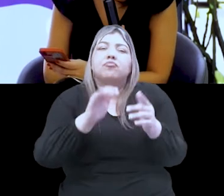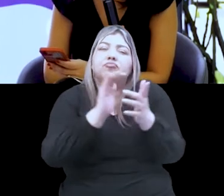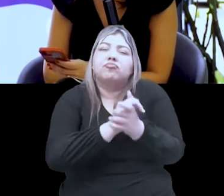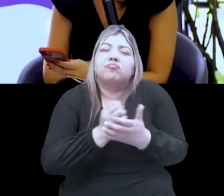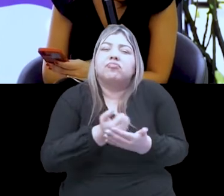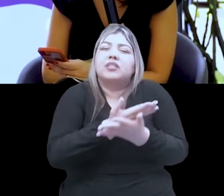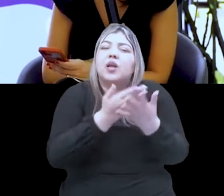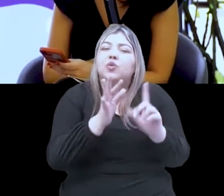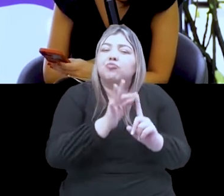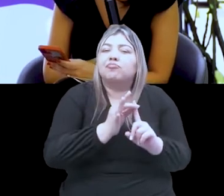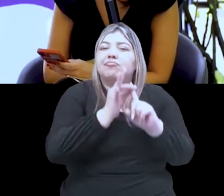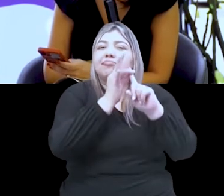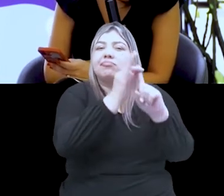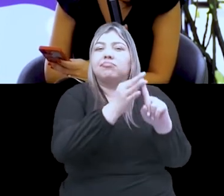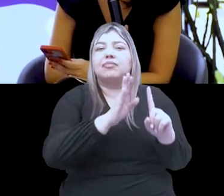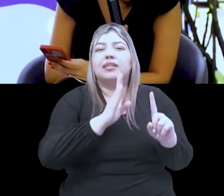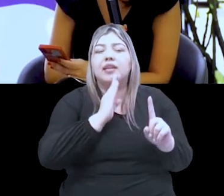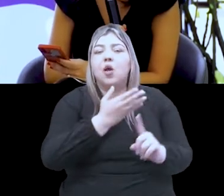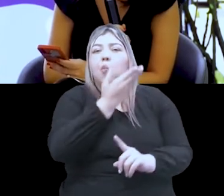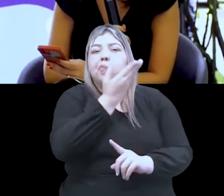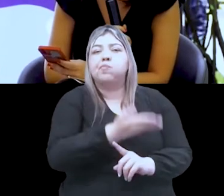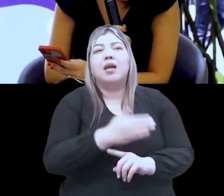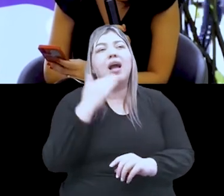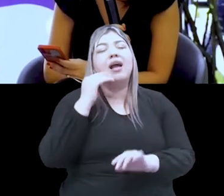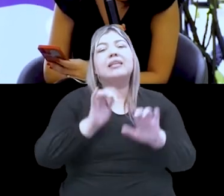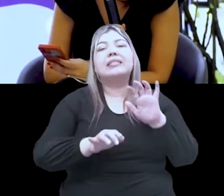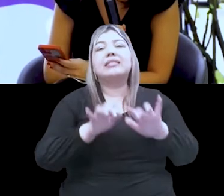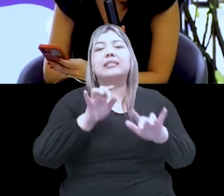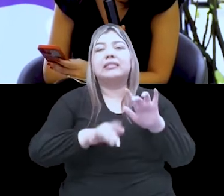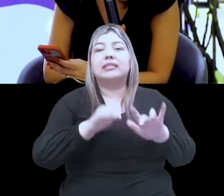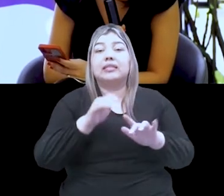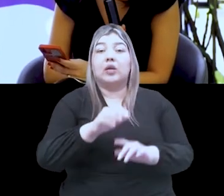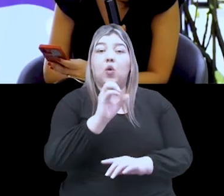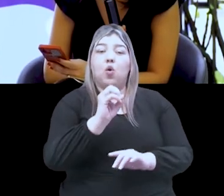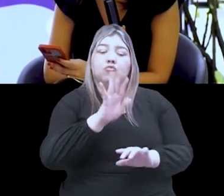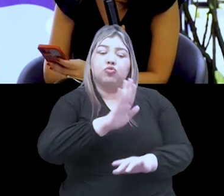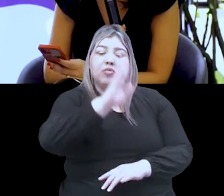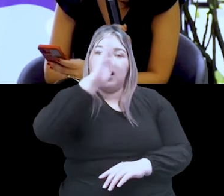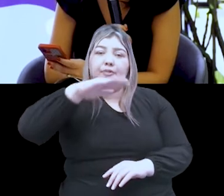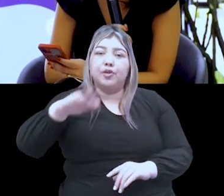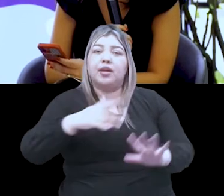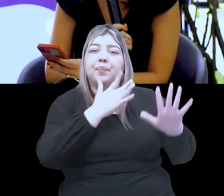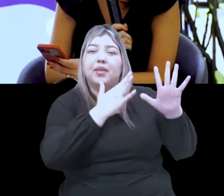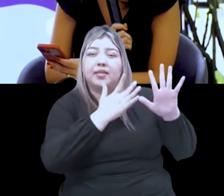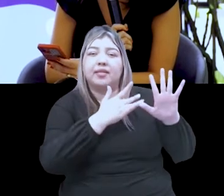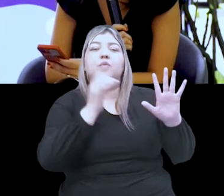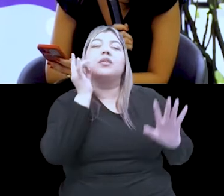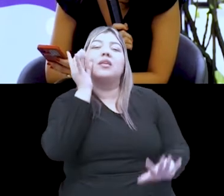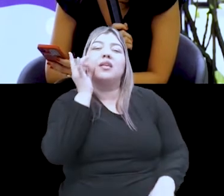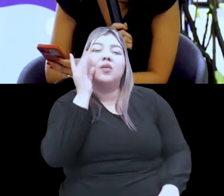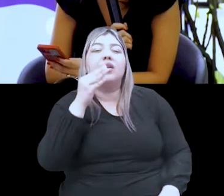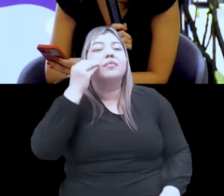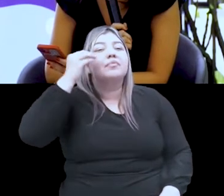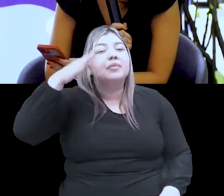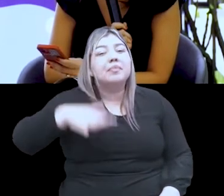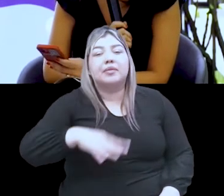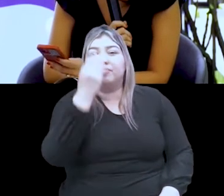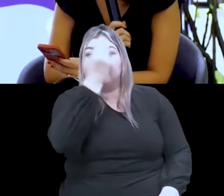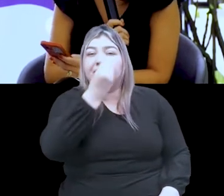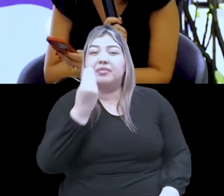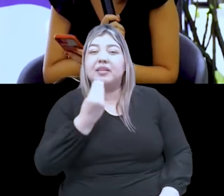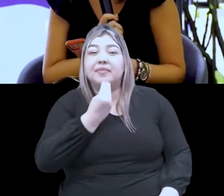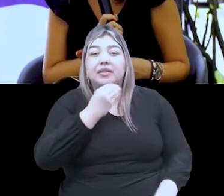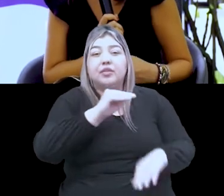cada uno de ellos, está con nosotros la secretaria de Antioquia, de Itagüí, de Río Negro, de Envigado, de Sabaneta,